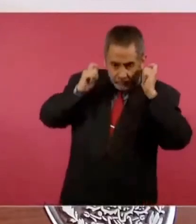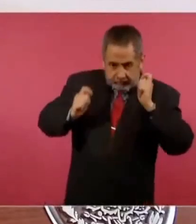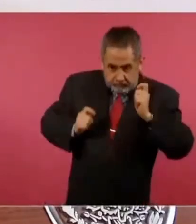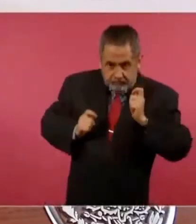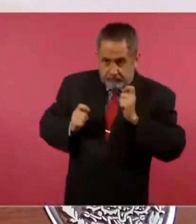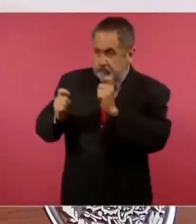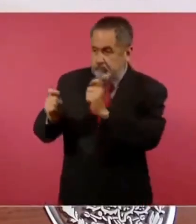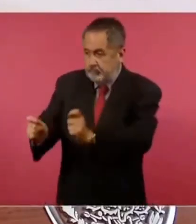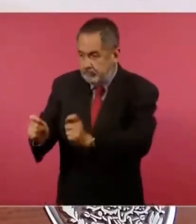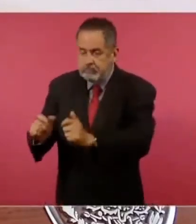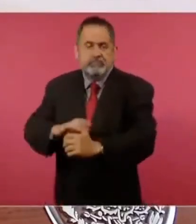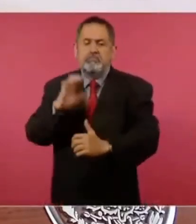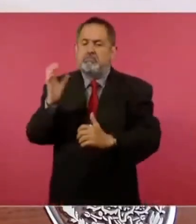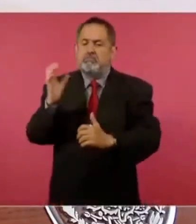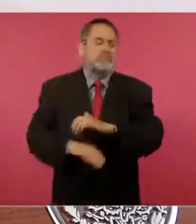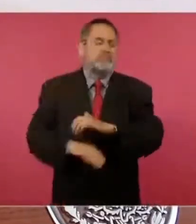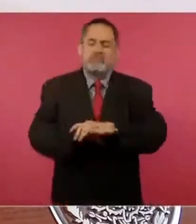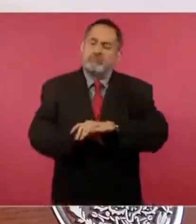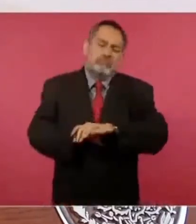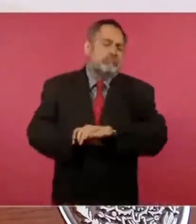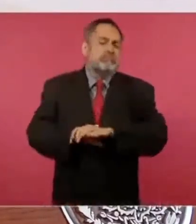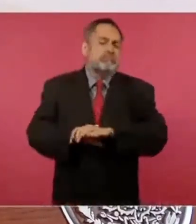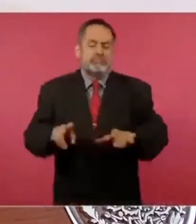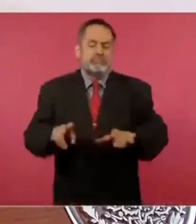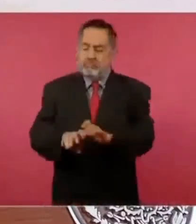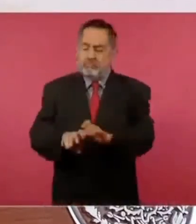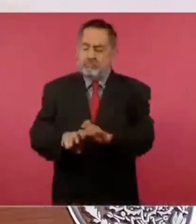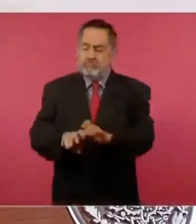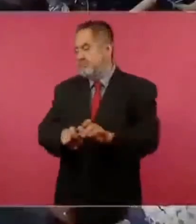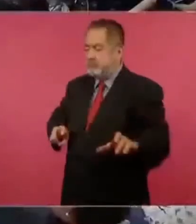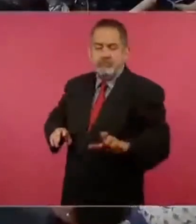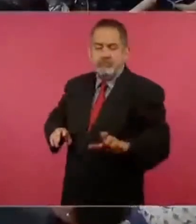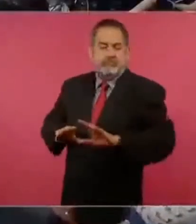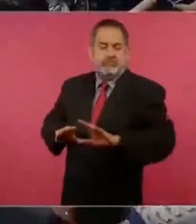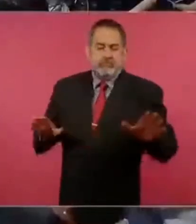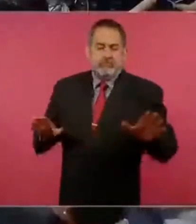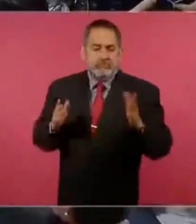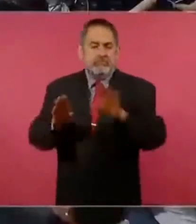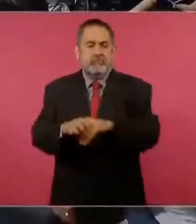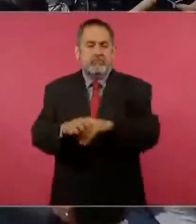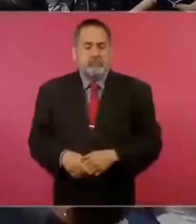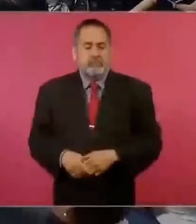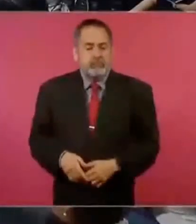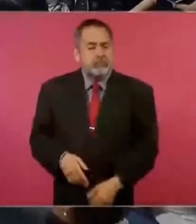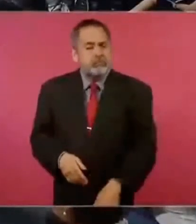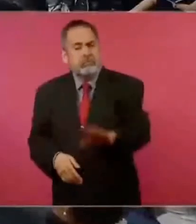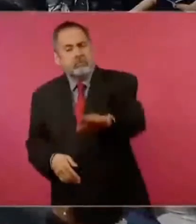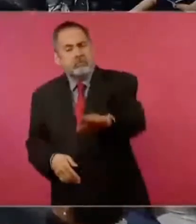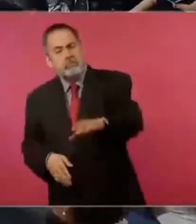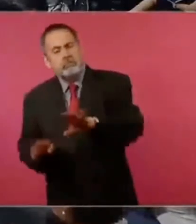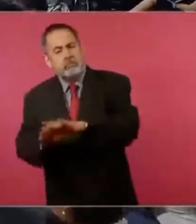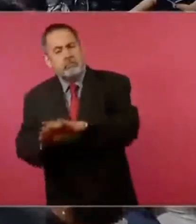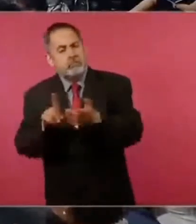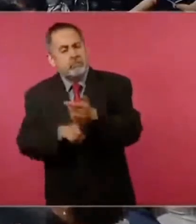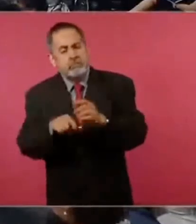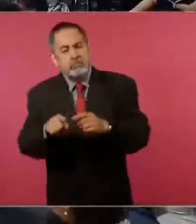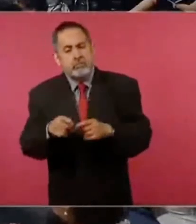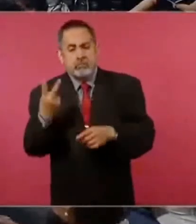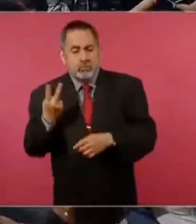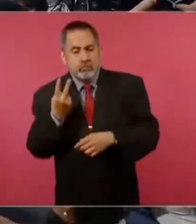y a partir de ahí me jubilo. ¿Le gustaría iniciar por la ruta del Tren Maya y